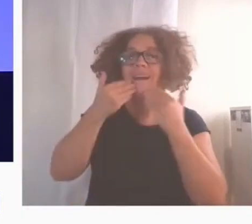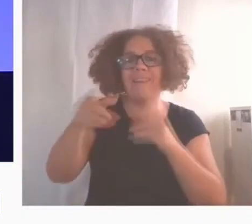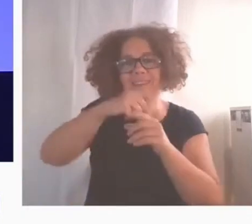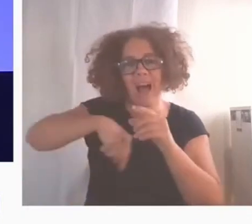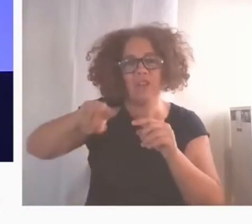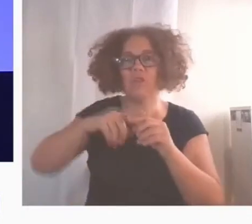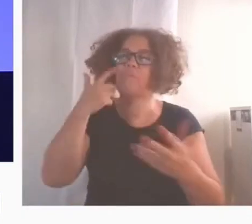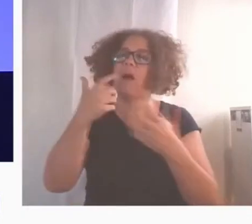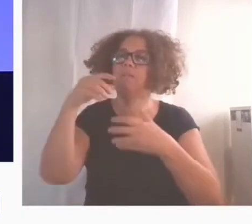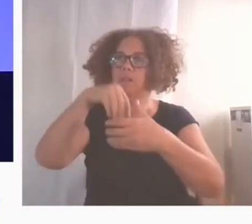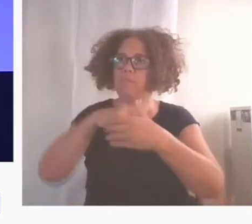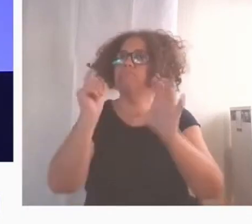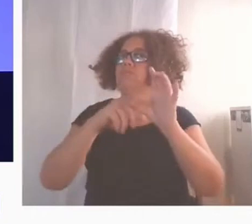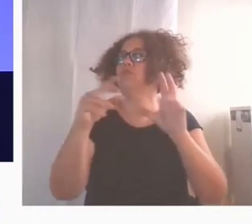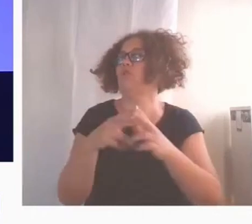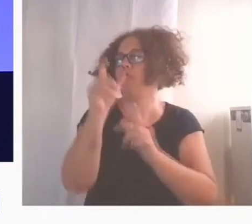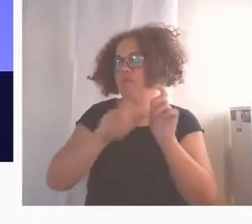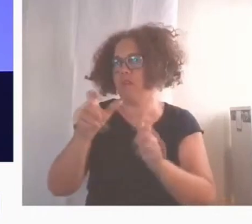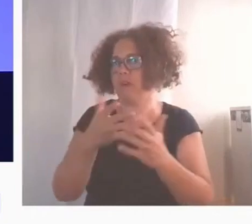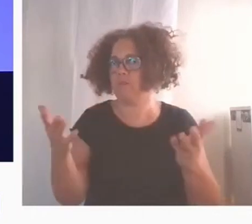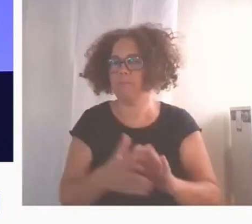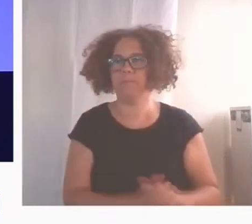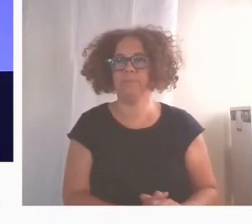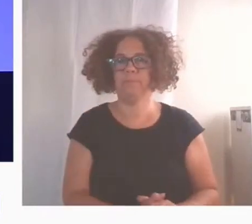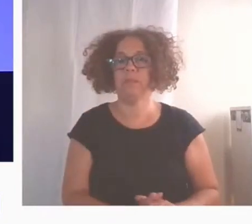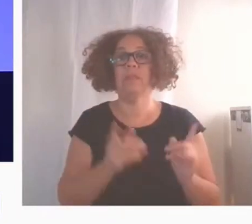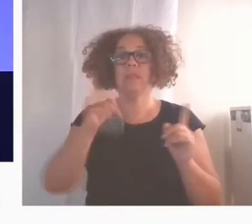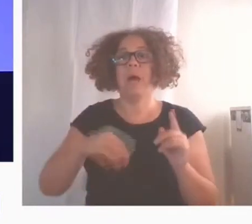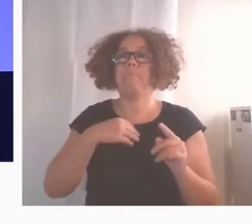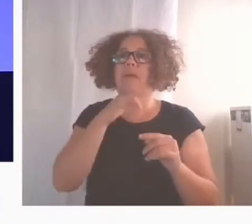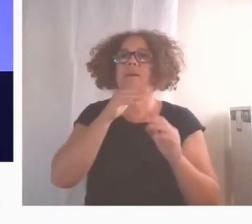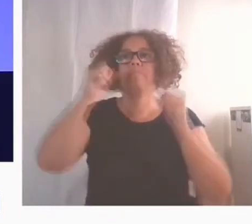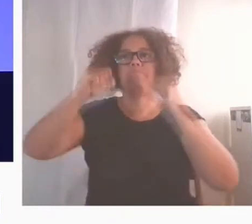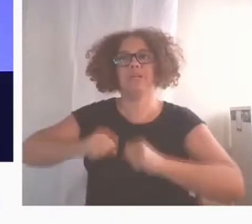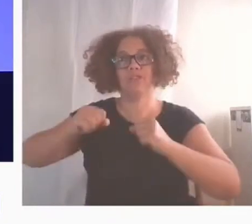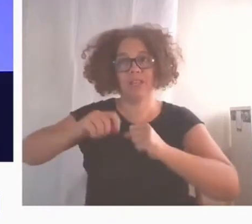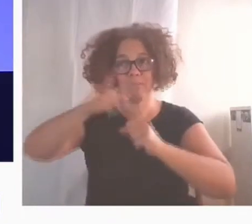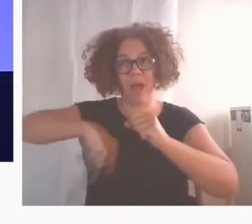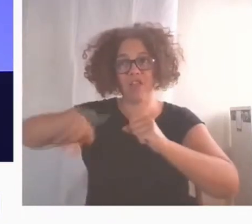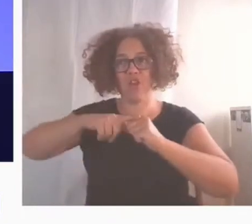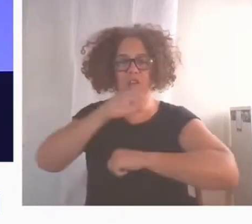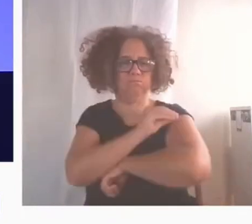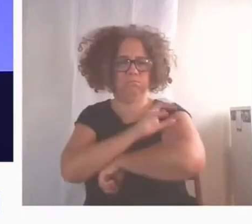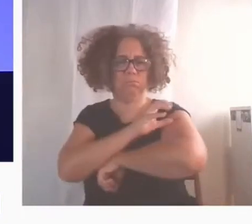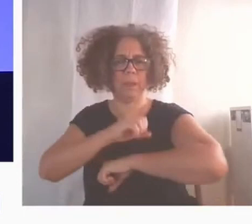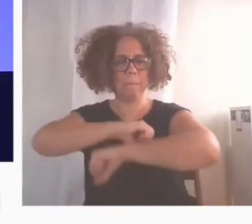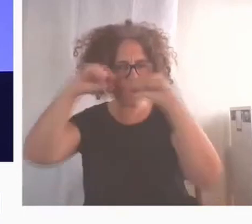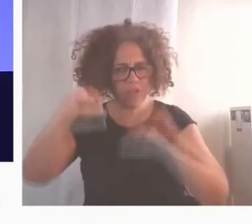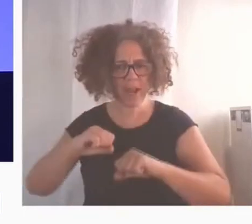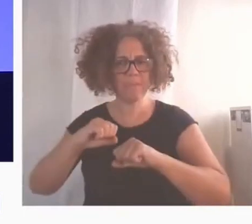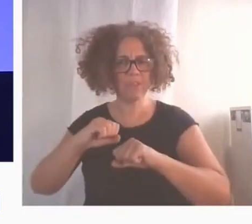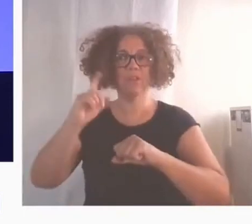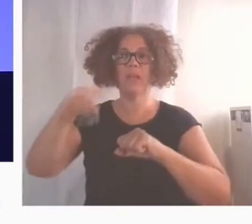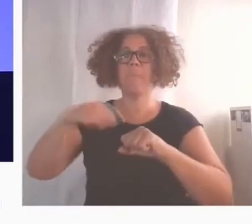ciudadano. El fomento del empoderamiento de las personas mayores y mejorar la calidad de vida de personas con